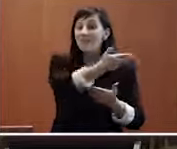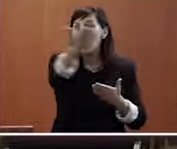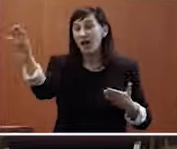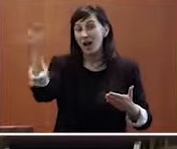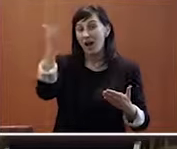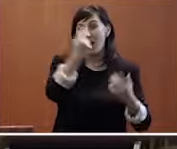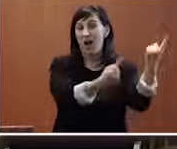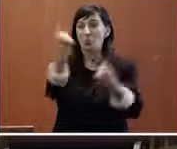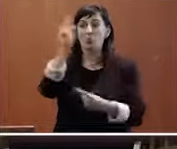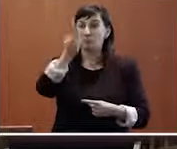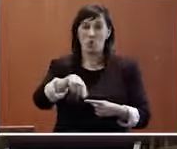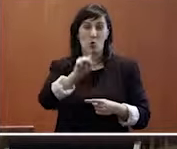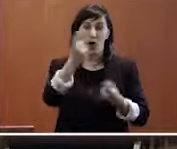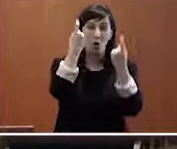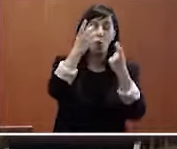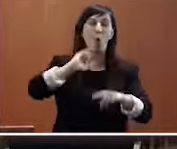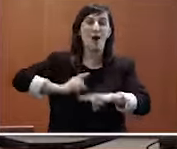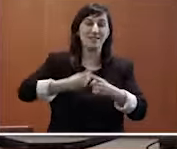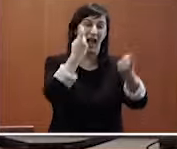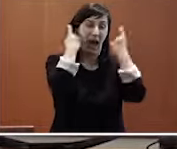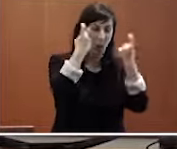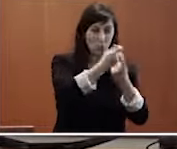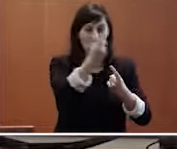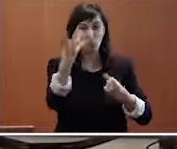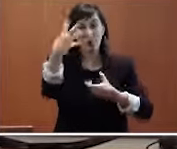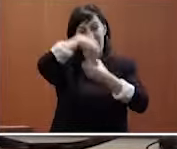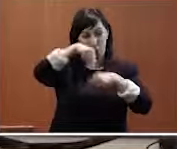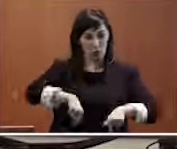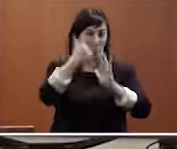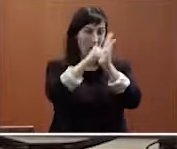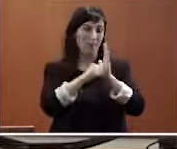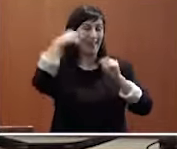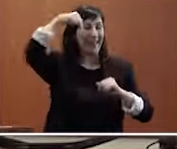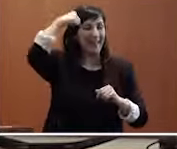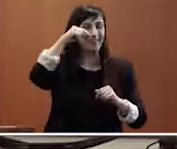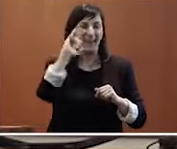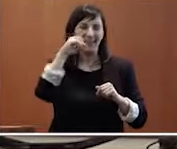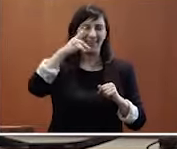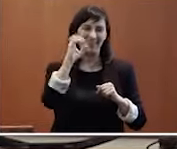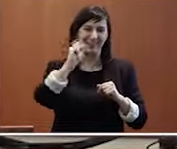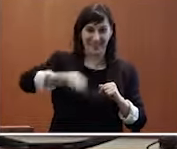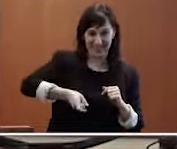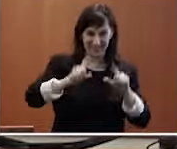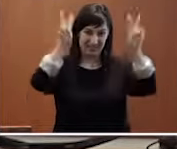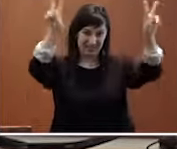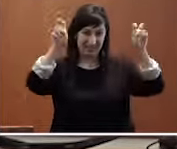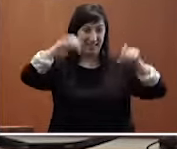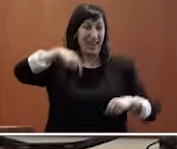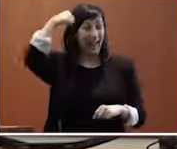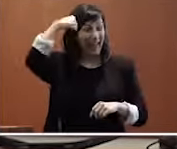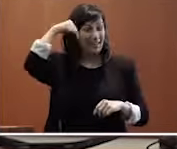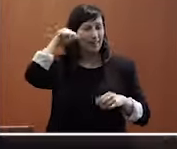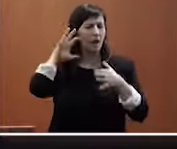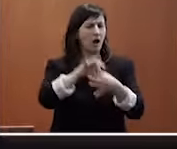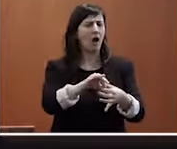vosotros que no sois alumnos o habéis sido alumnos de la Cátedra INDITES, deciros que desde la Cátedra no nos